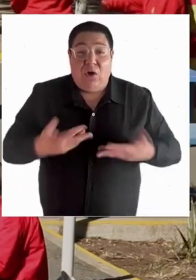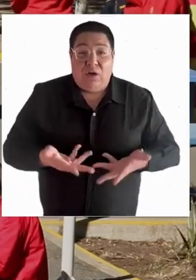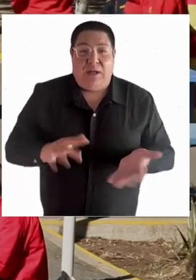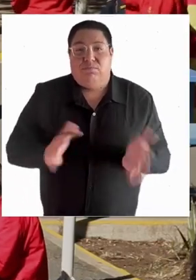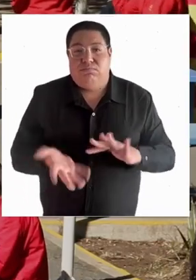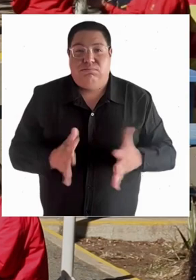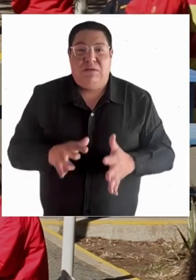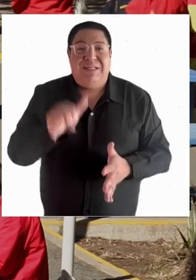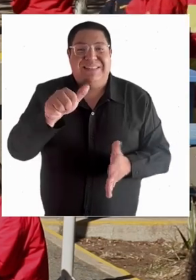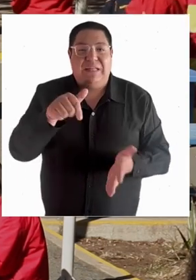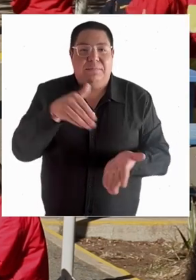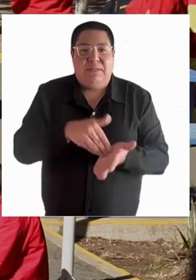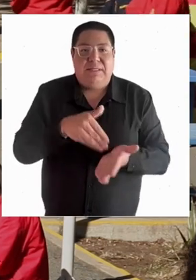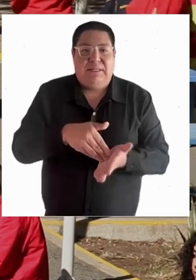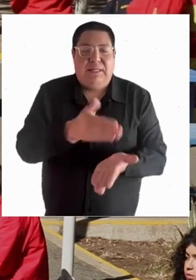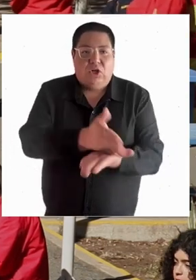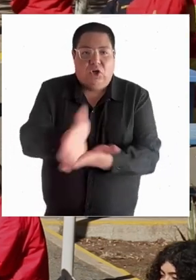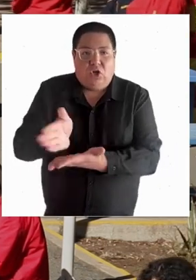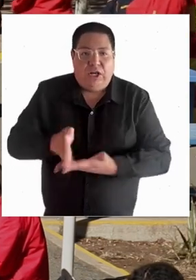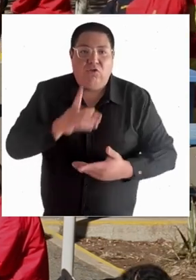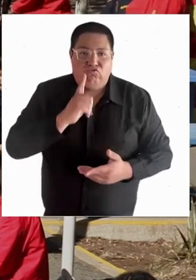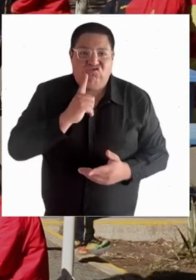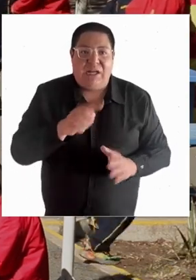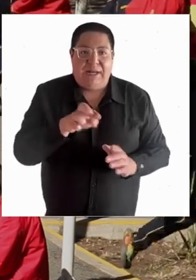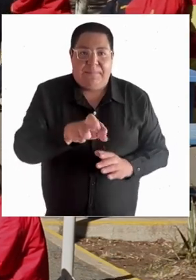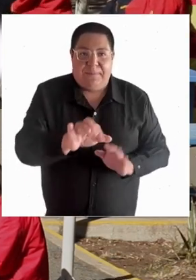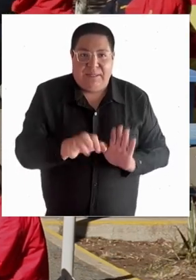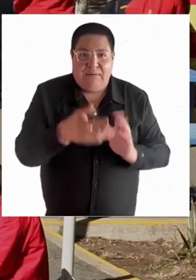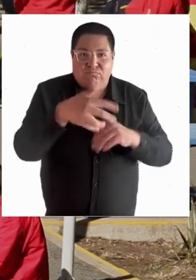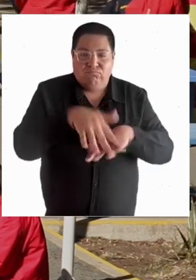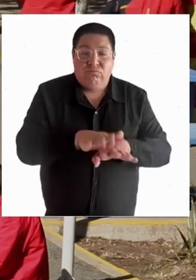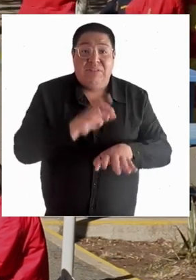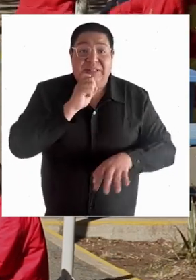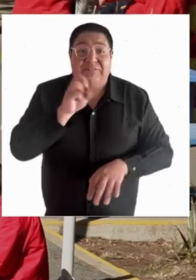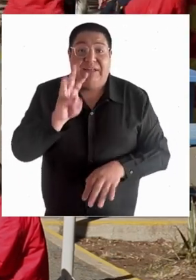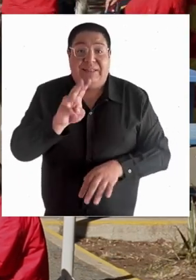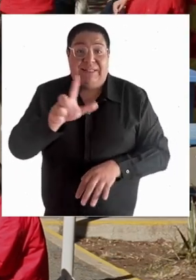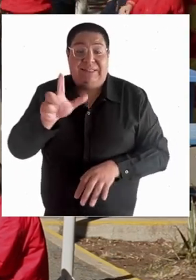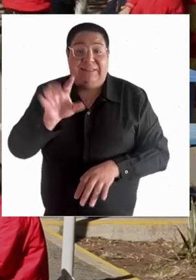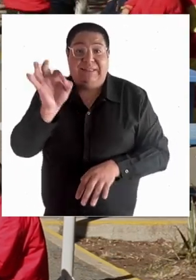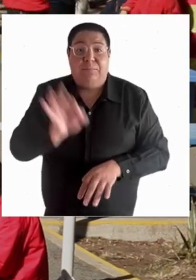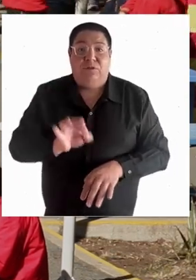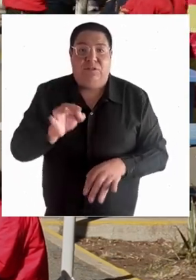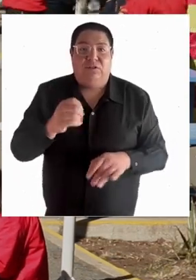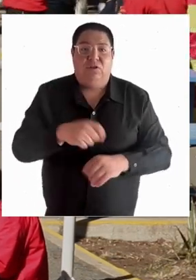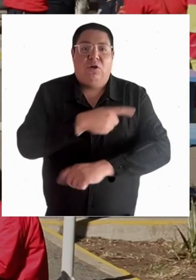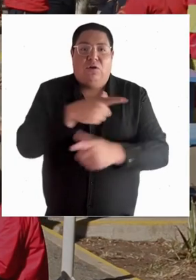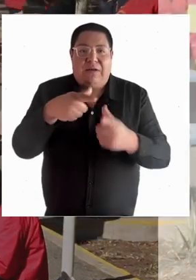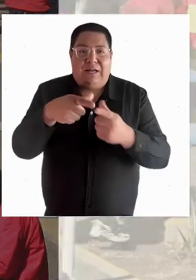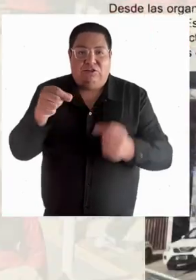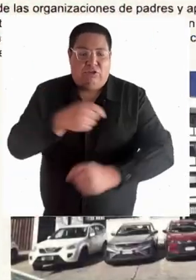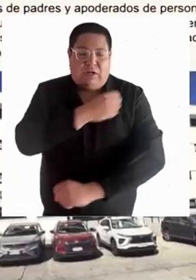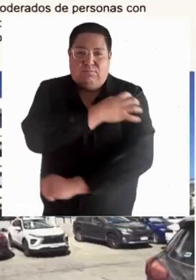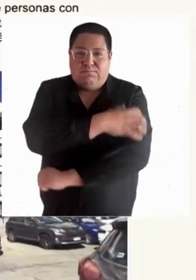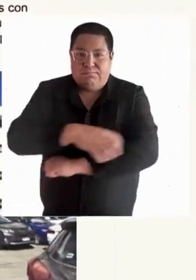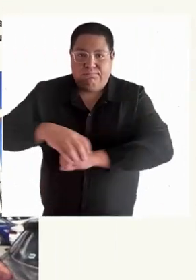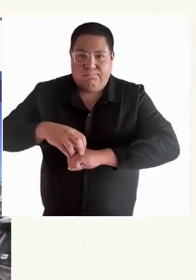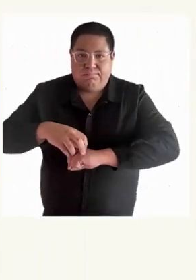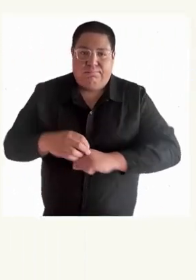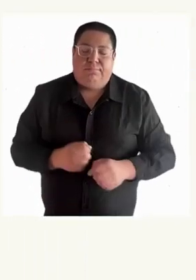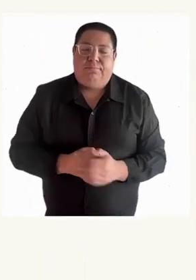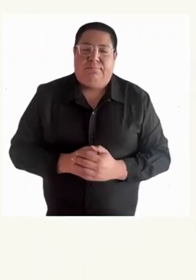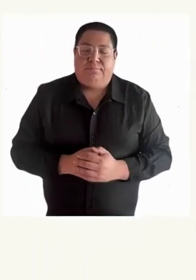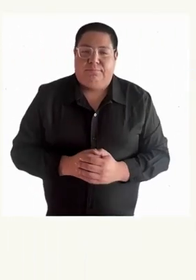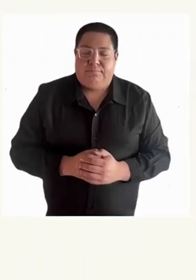metropolitana, seguido de las regiones de Bio Bio, Araucanía, Valparaíso y Maule. Pese